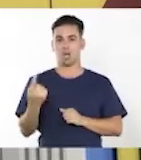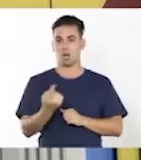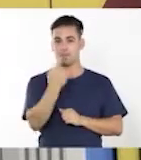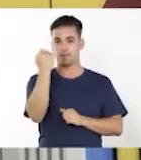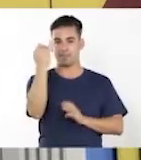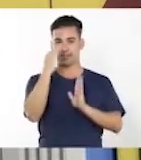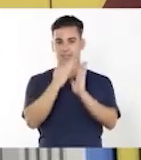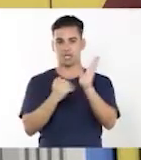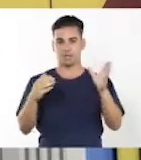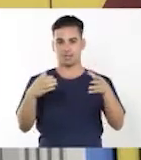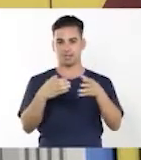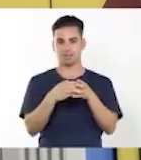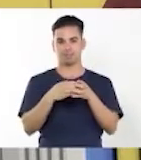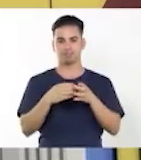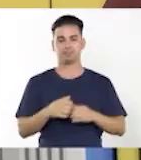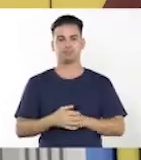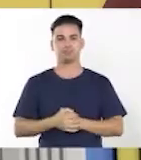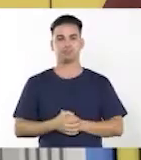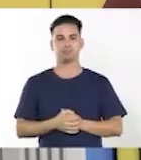semestre.